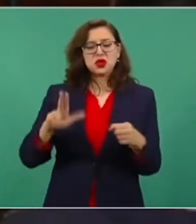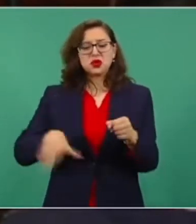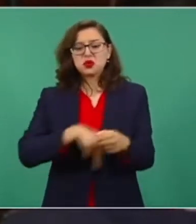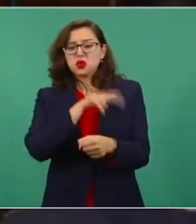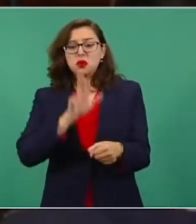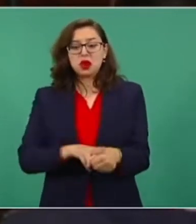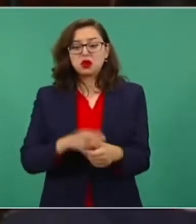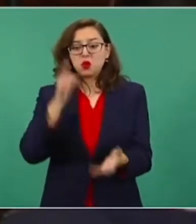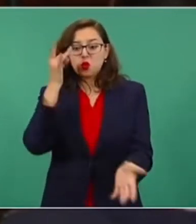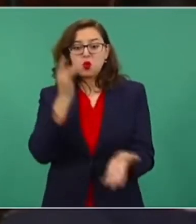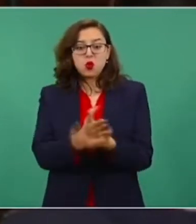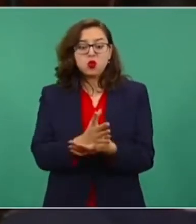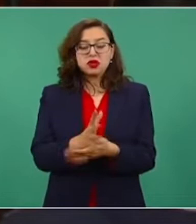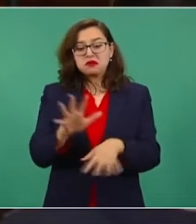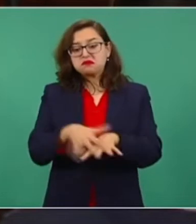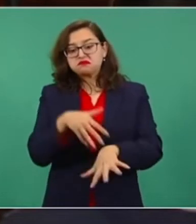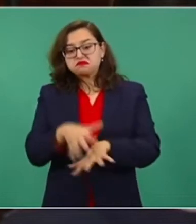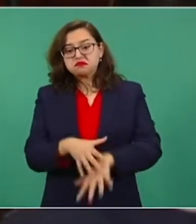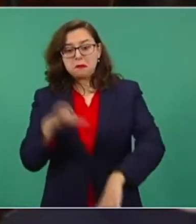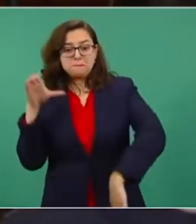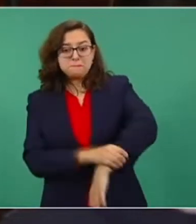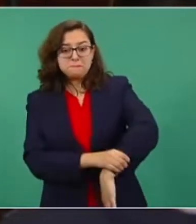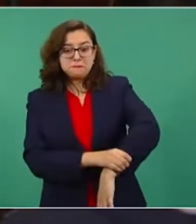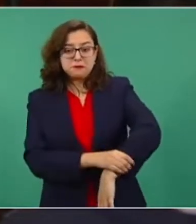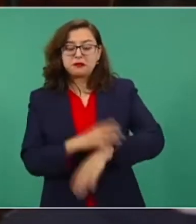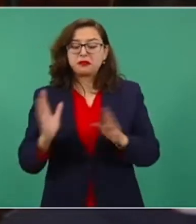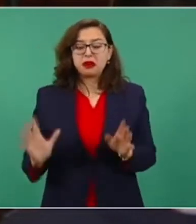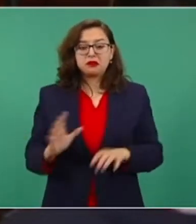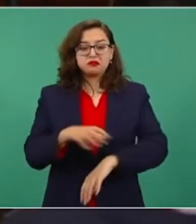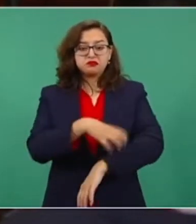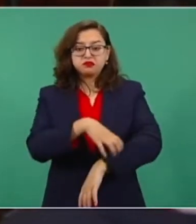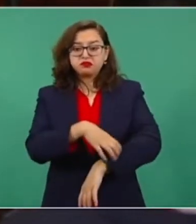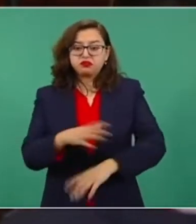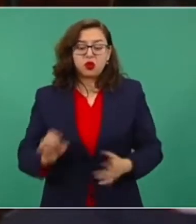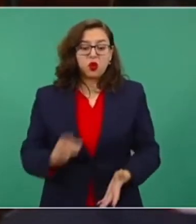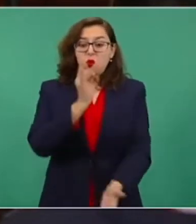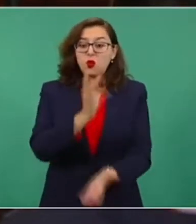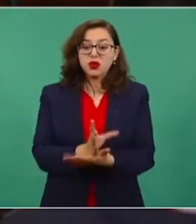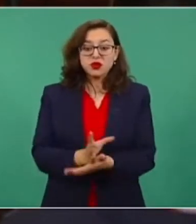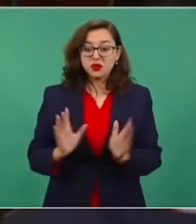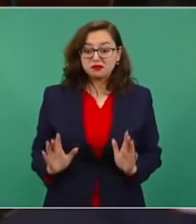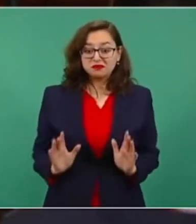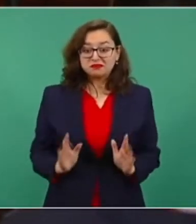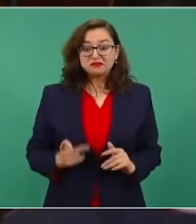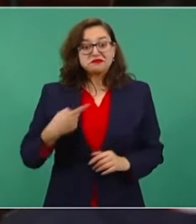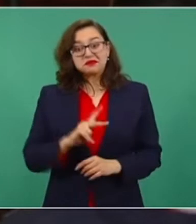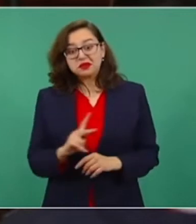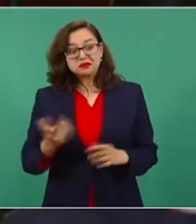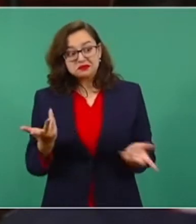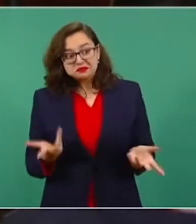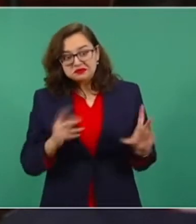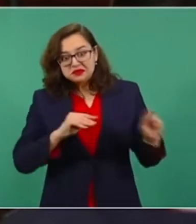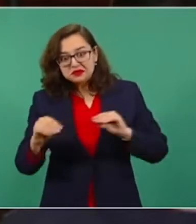más con este brazalete, por lo que le dictaminó el juez. Sin embargo, pues no tenemos más resultados sobre este caso.